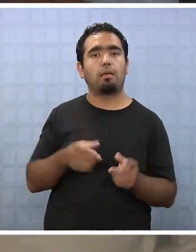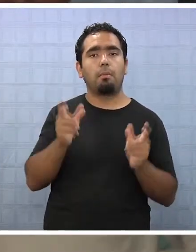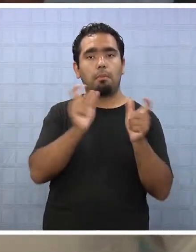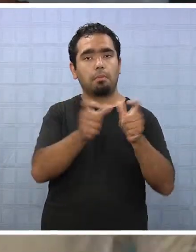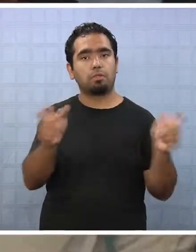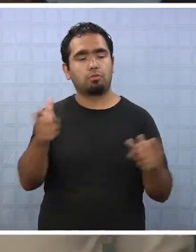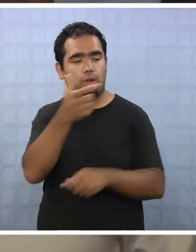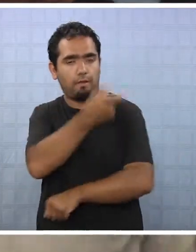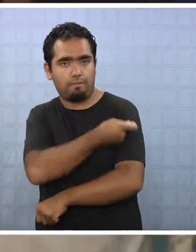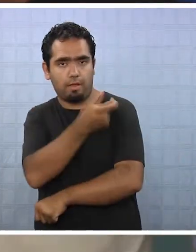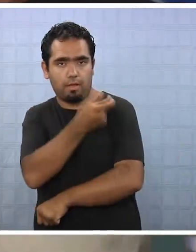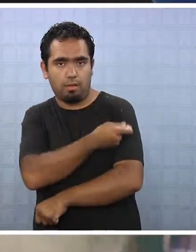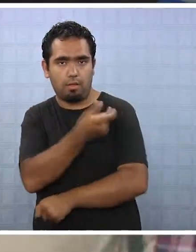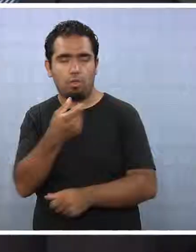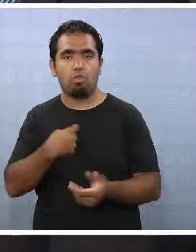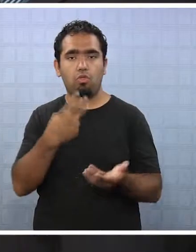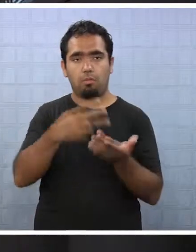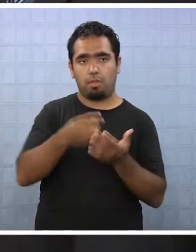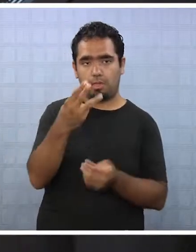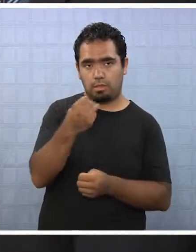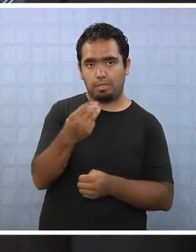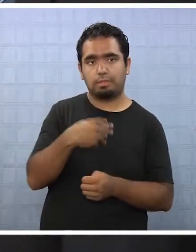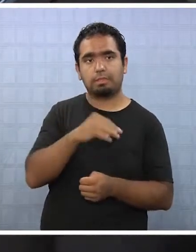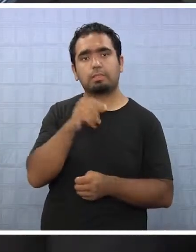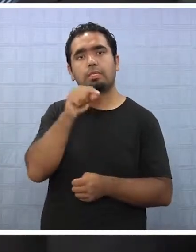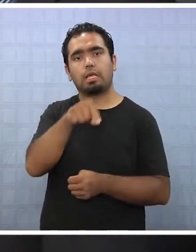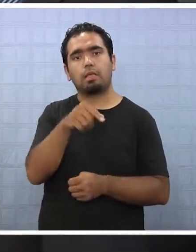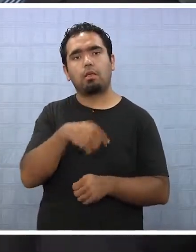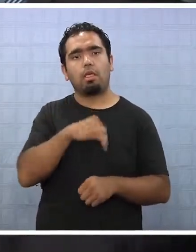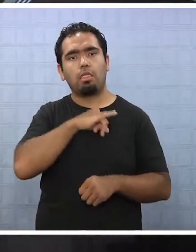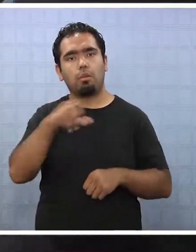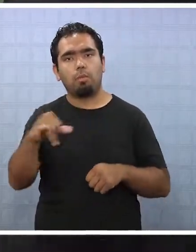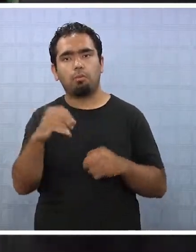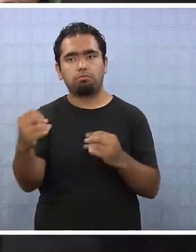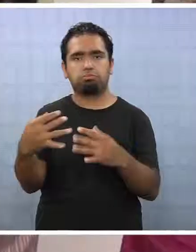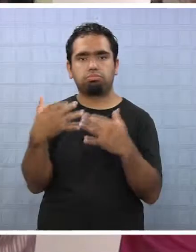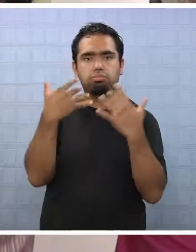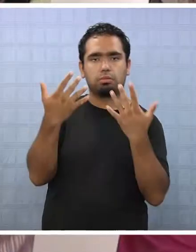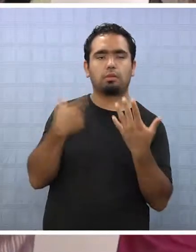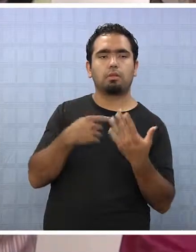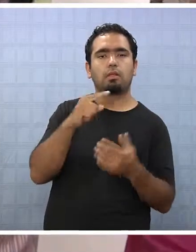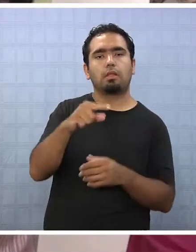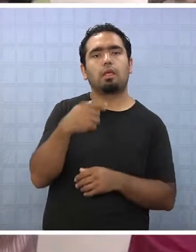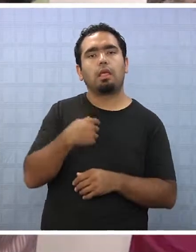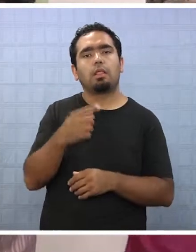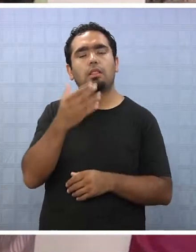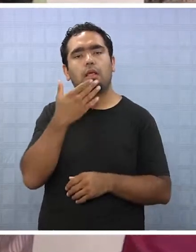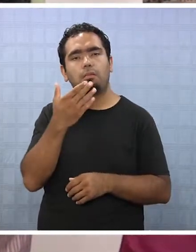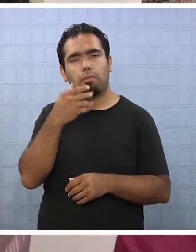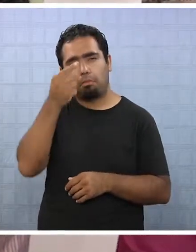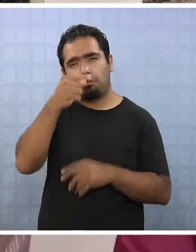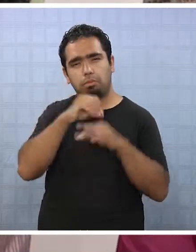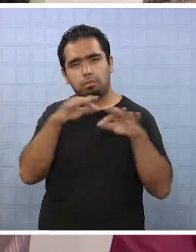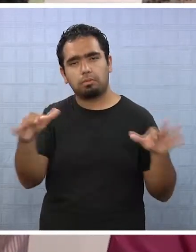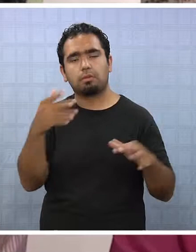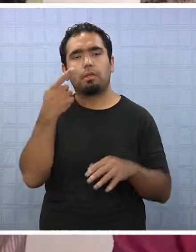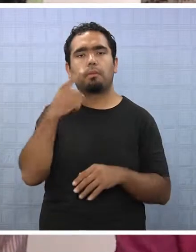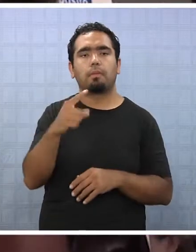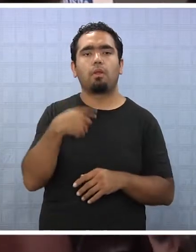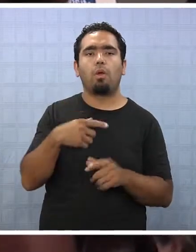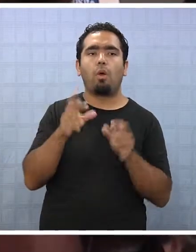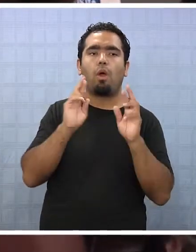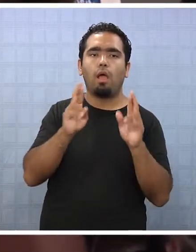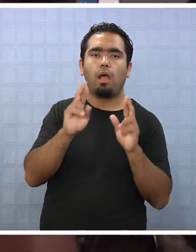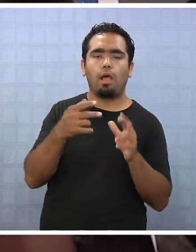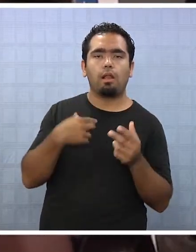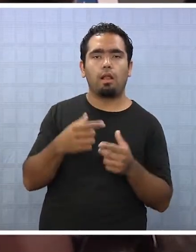posteriormente se contagió con el virus, lo que según la autoridad es de esperar, se busca que con la vacuna no se generen cuadros que lleven a una persona